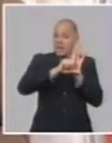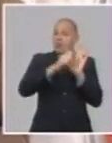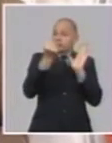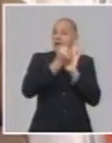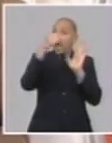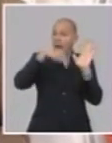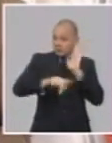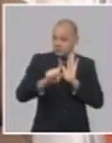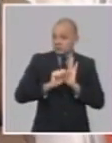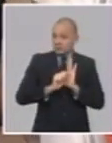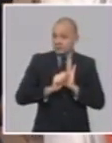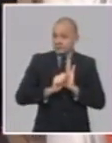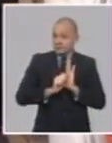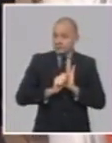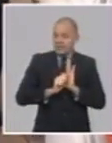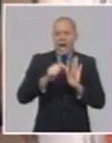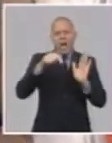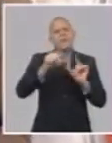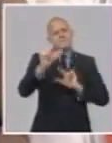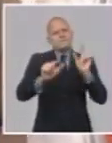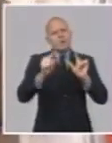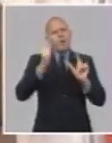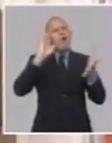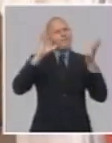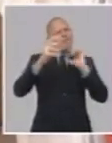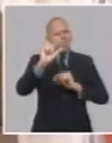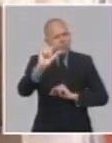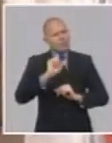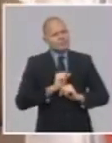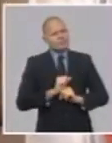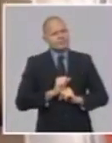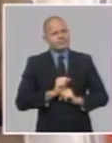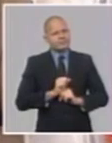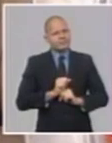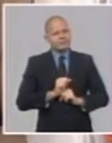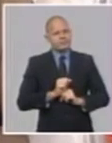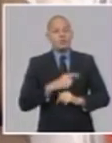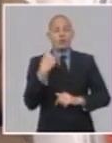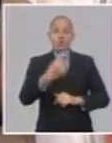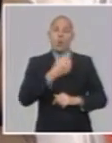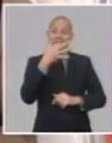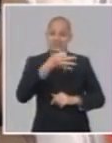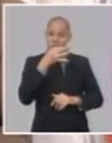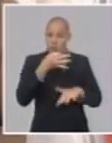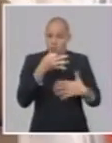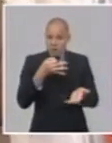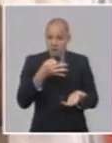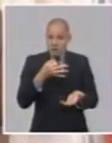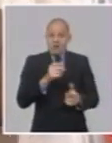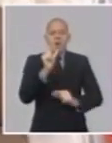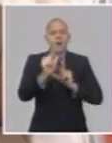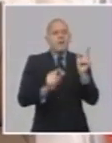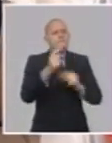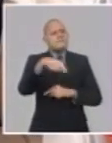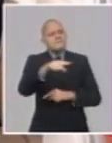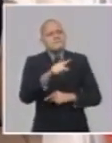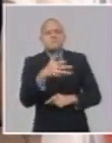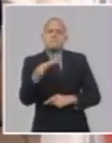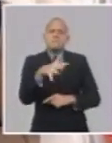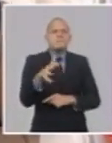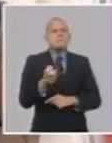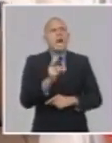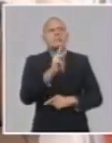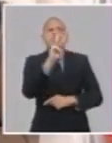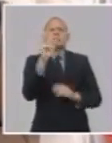porque también eso es una confusión que hay, estamos hablando de los trabajadores que son asalariados, de los 3 millones, 3,1 millones de